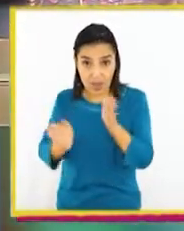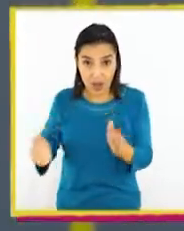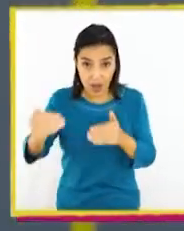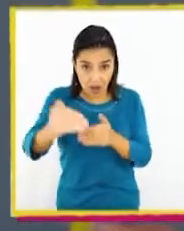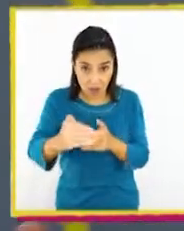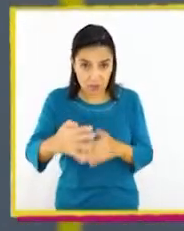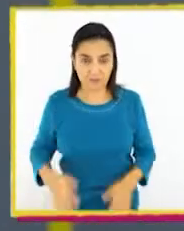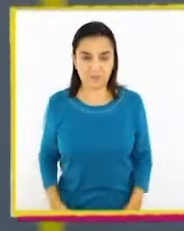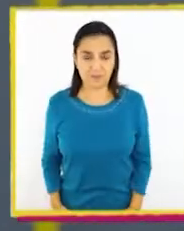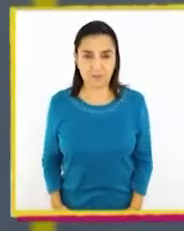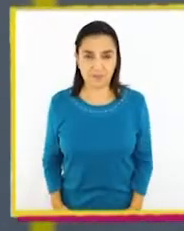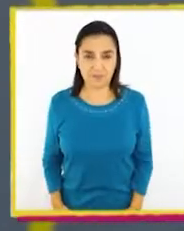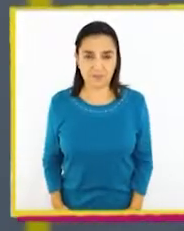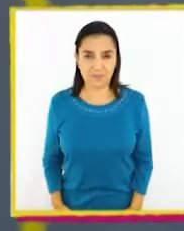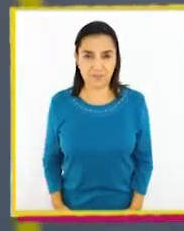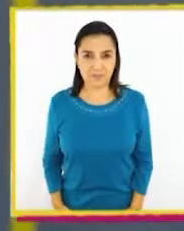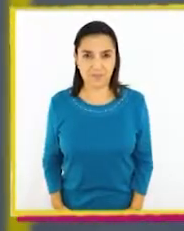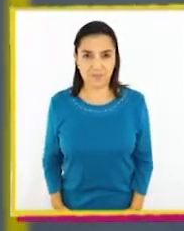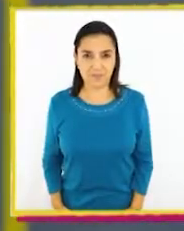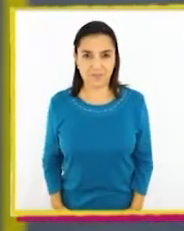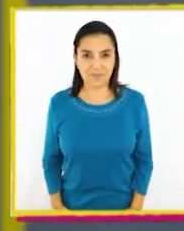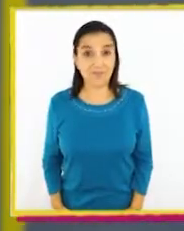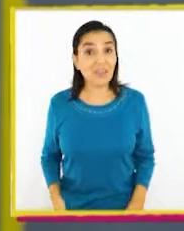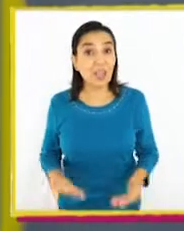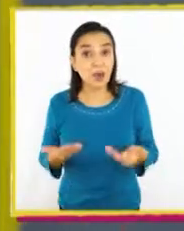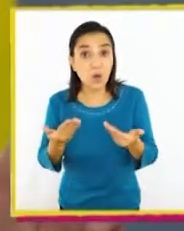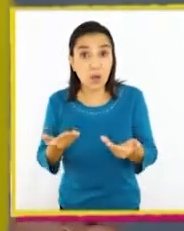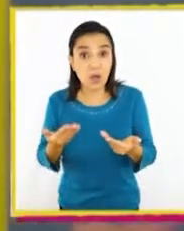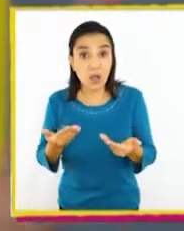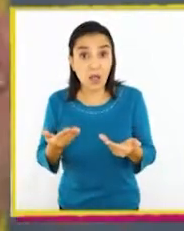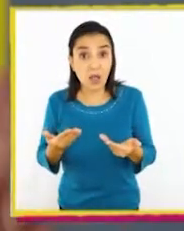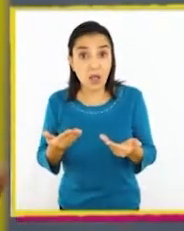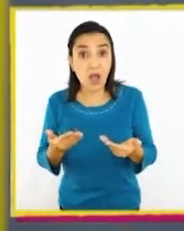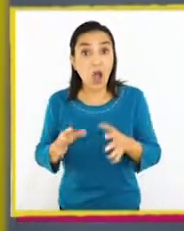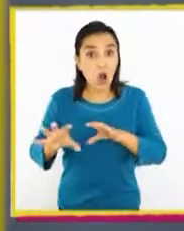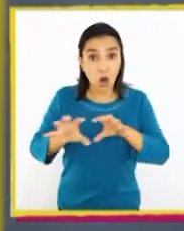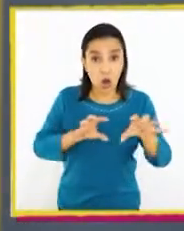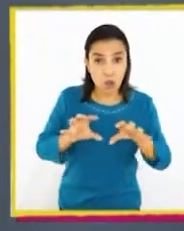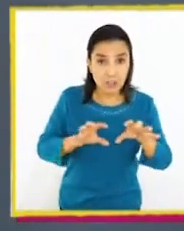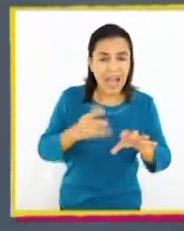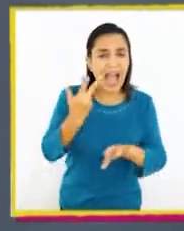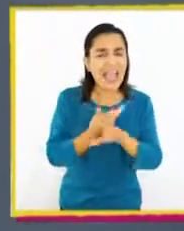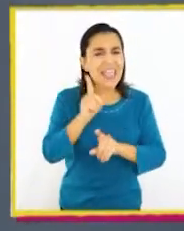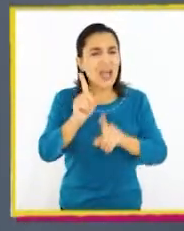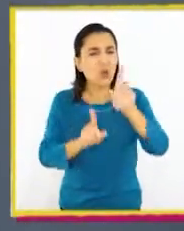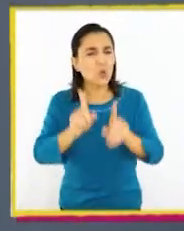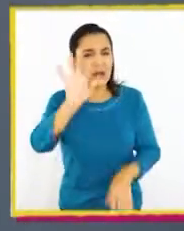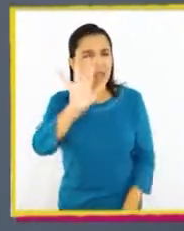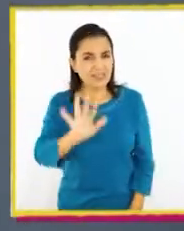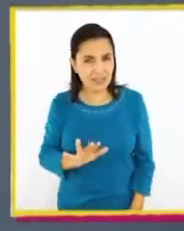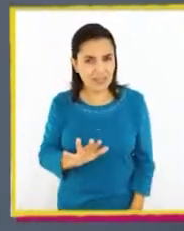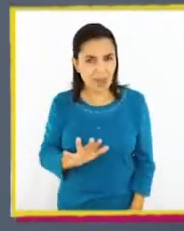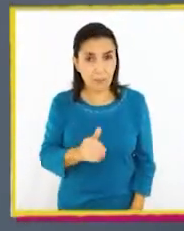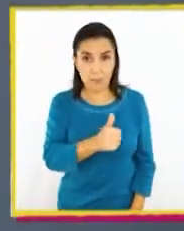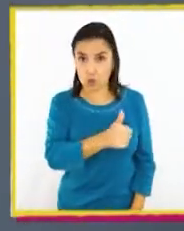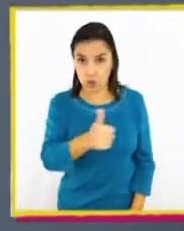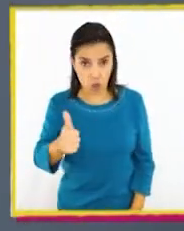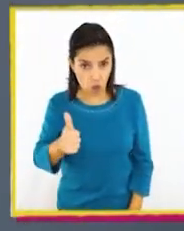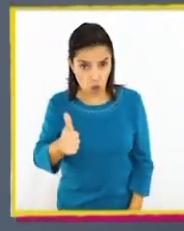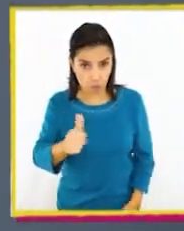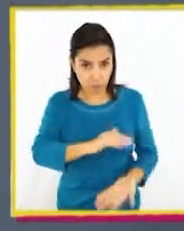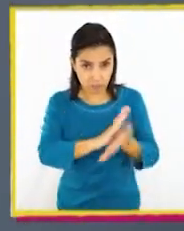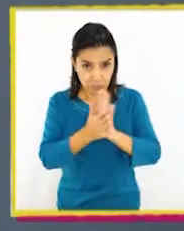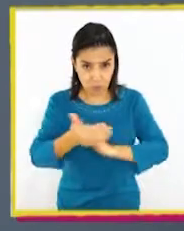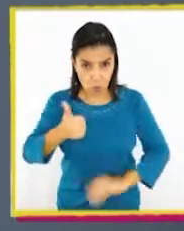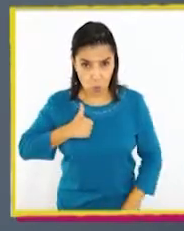tiempo. ¿Qué descubrimos? Que los objetos tienen algunas características, pero no todas las cumplen.